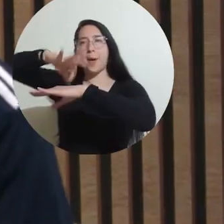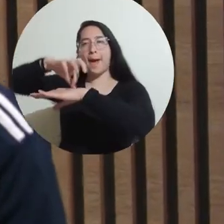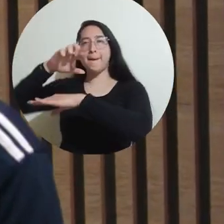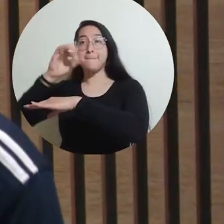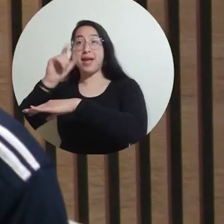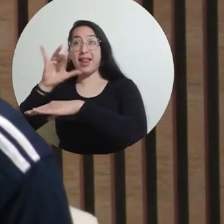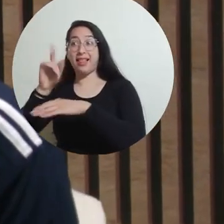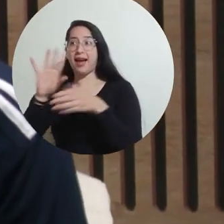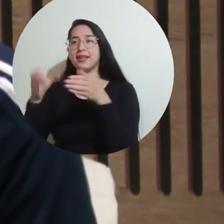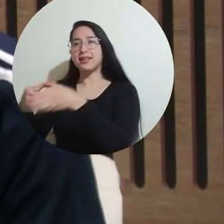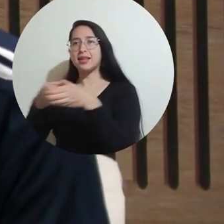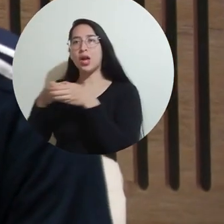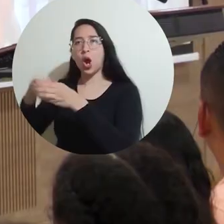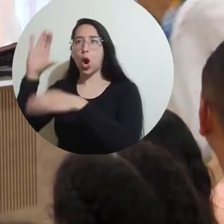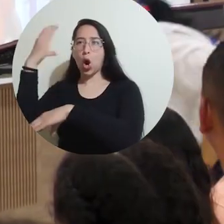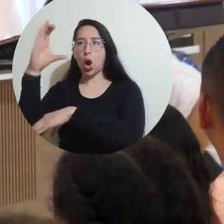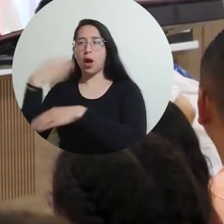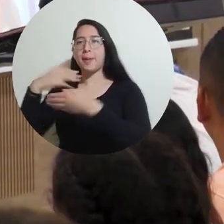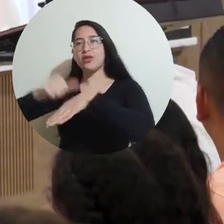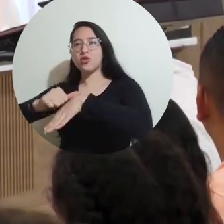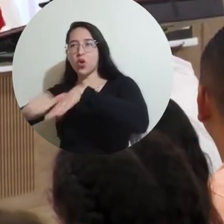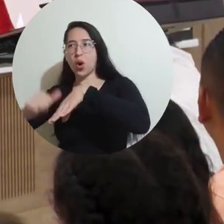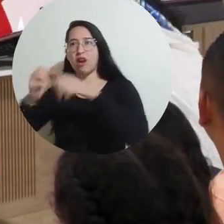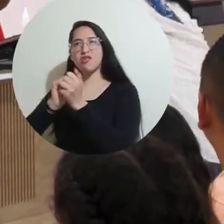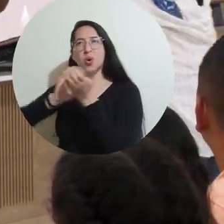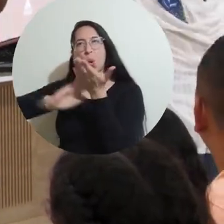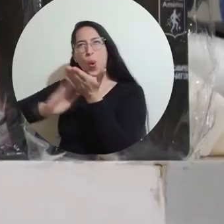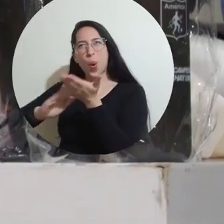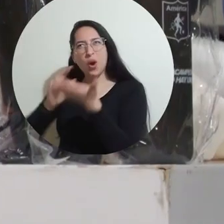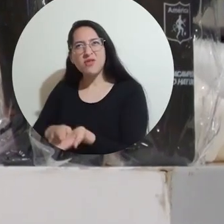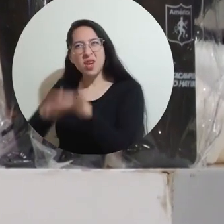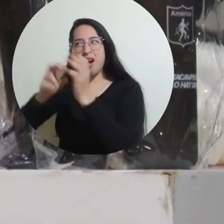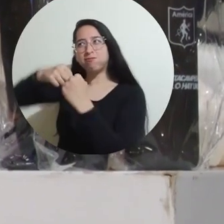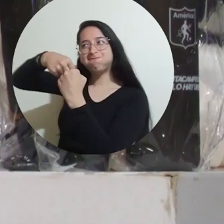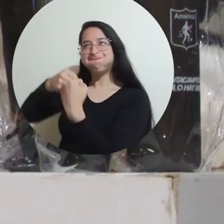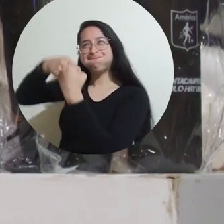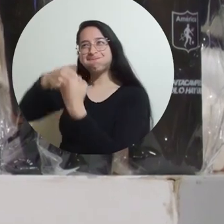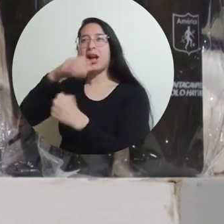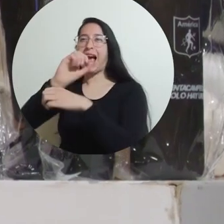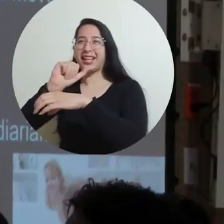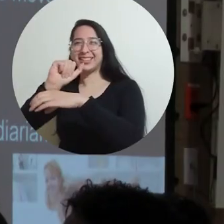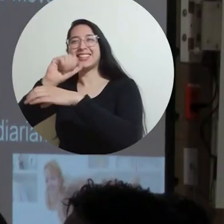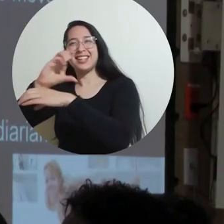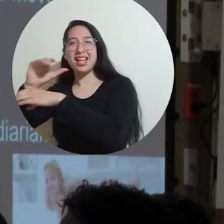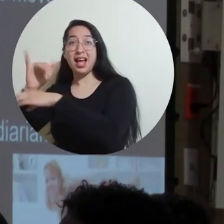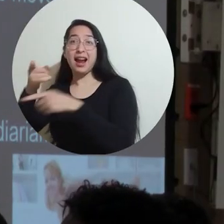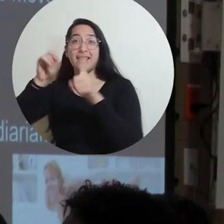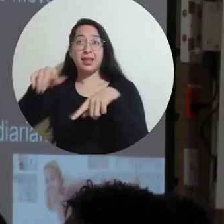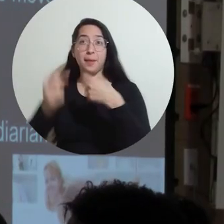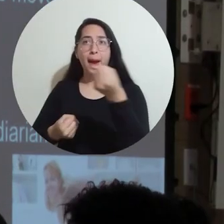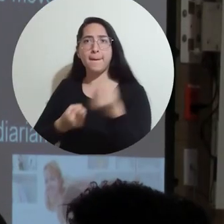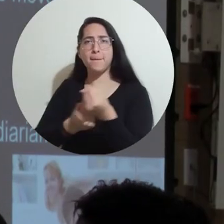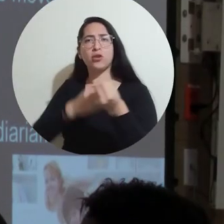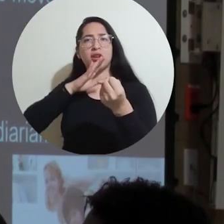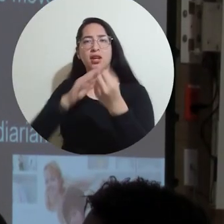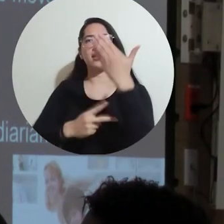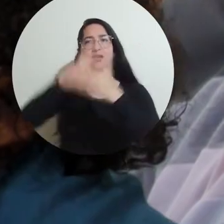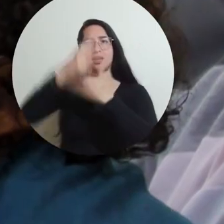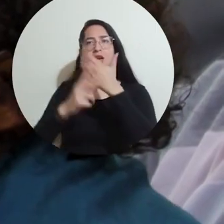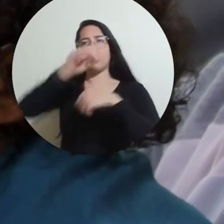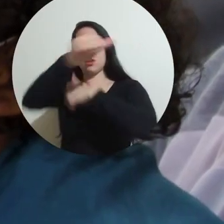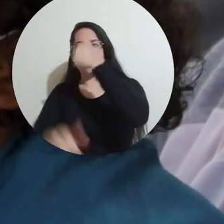Fundación Tras la Perla y la Asociación Colombiana de Cirugía Artroscópica y Reconstrucción Articular, ACART, con el apoyo de la